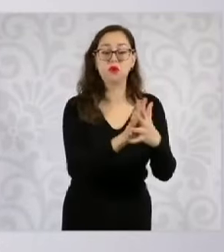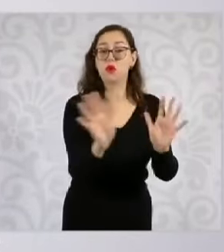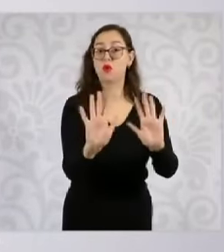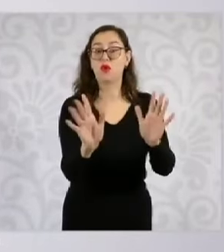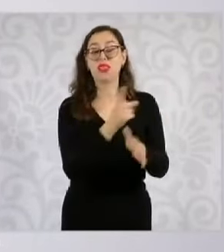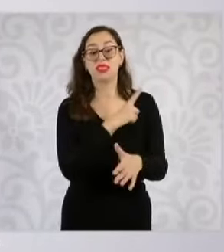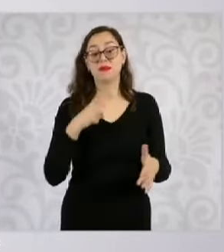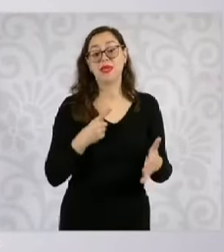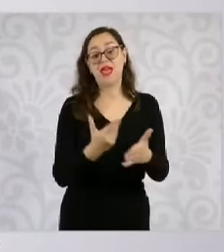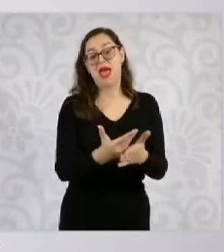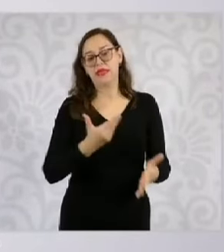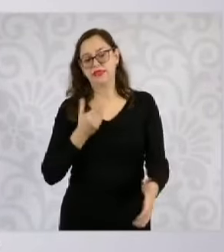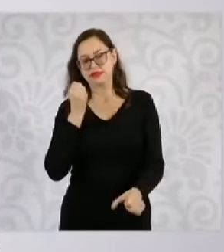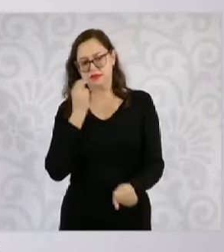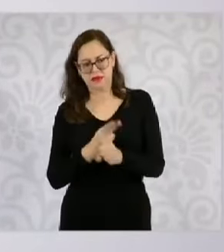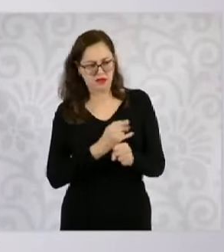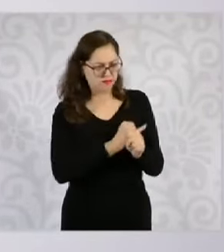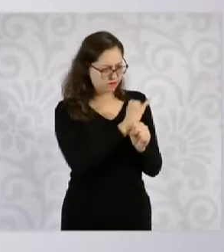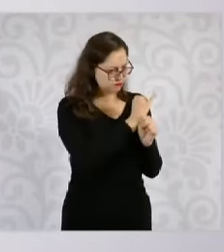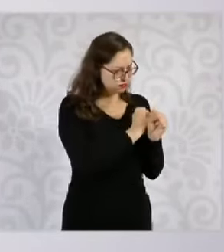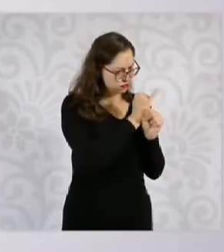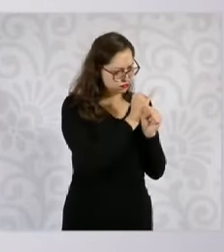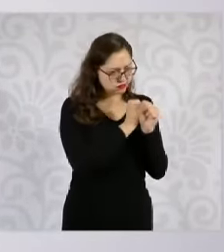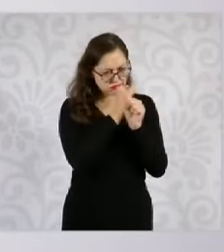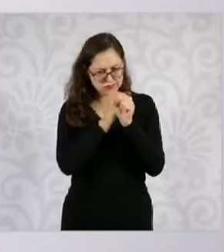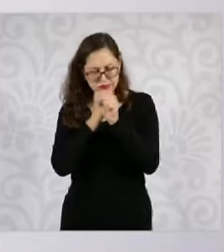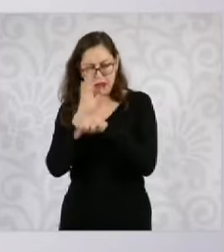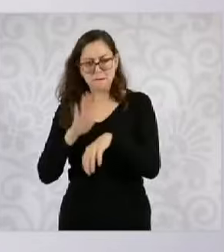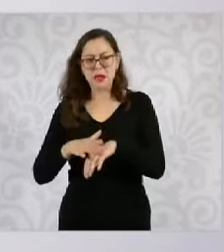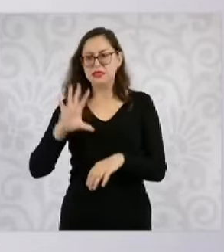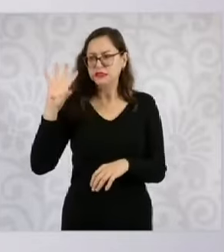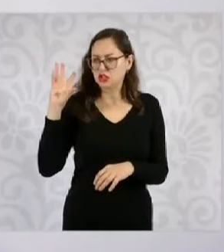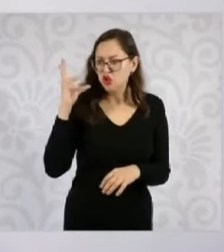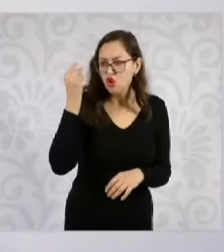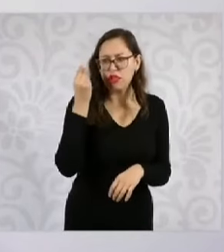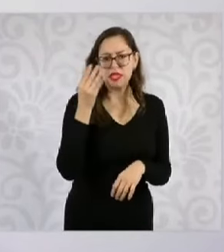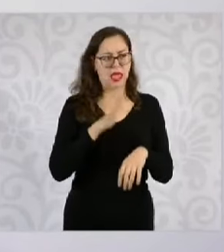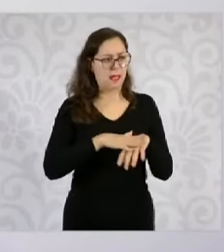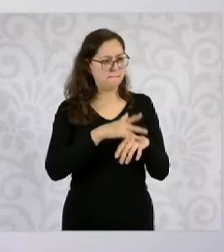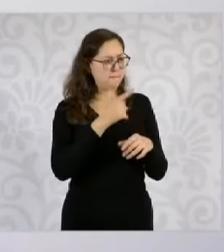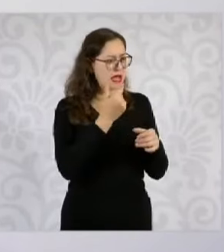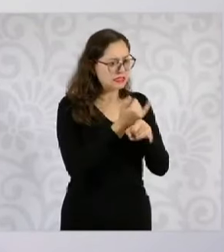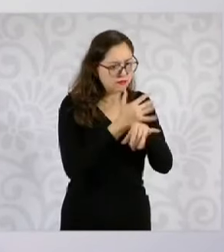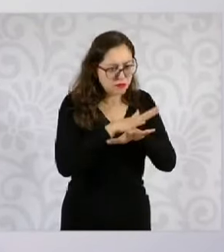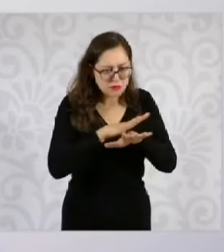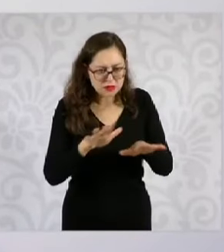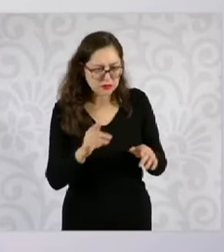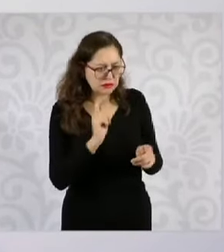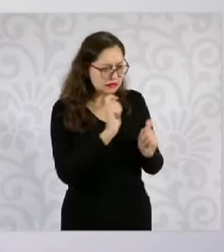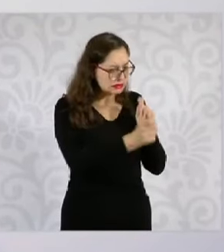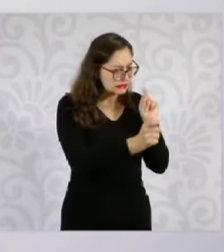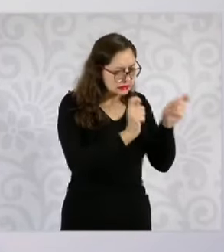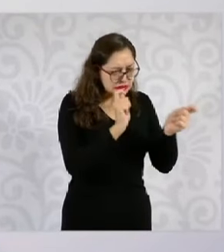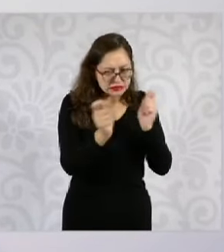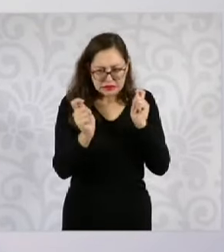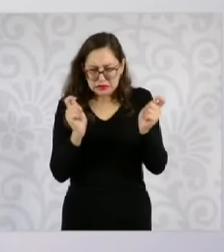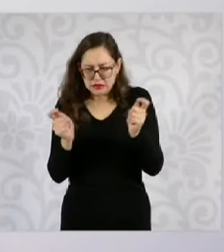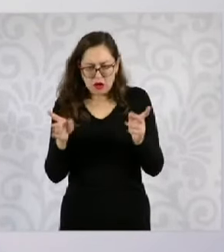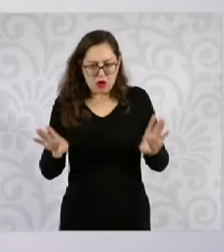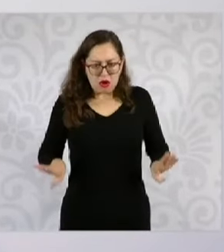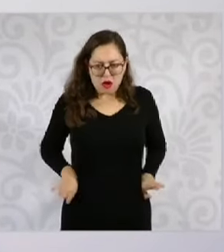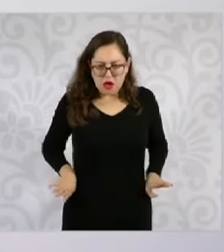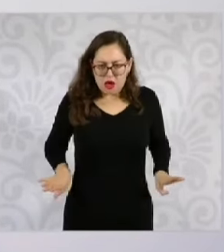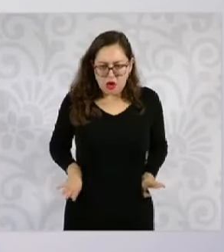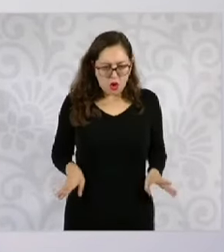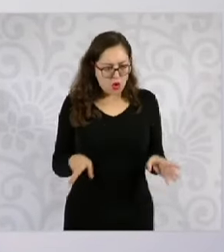Usando inteligencia y recursos tecnológicos más avanzados para analizar datos, identificar patrones y comprender las dinámicas en las